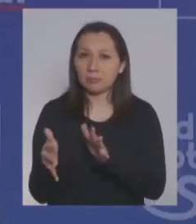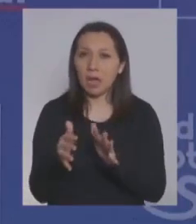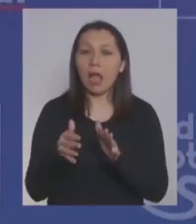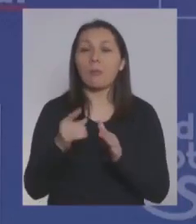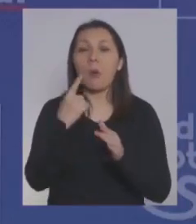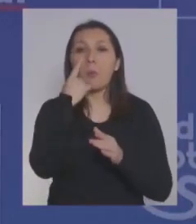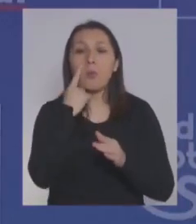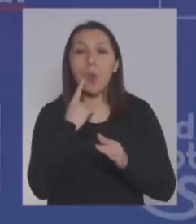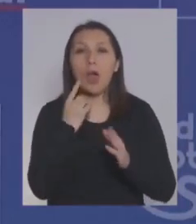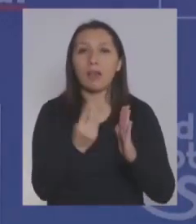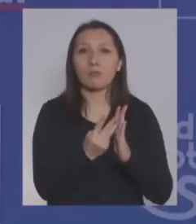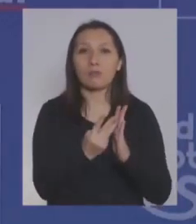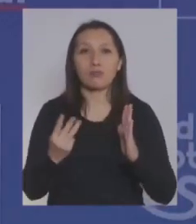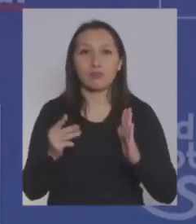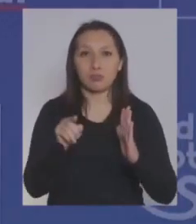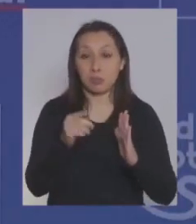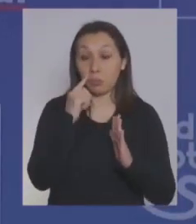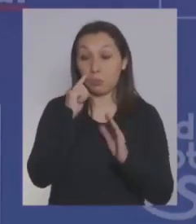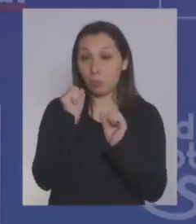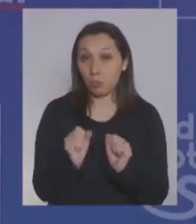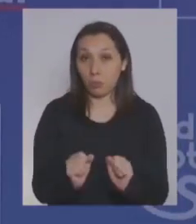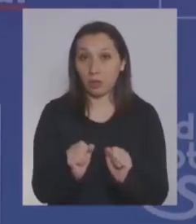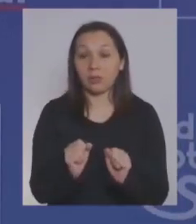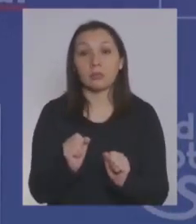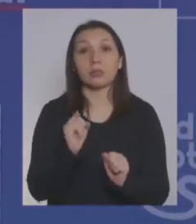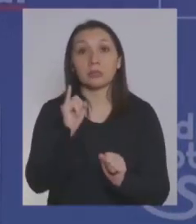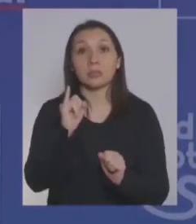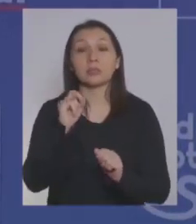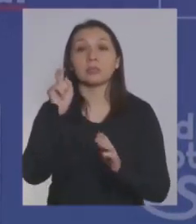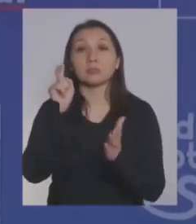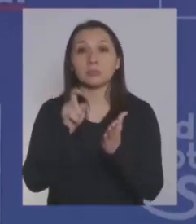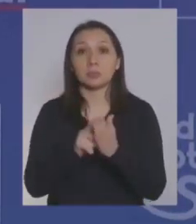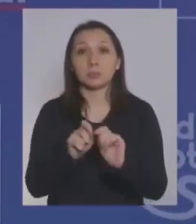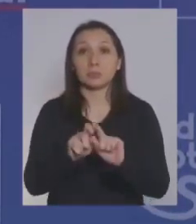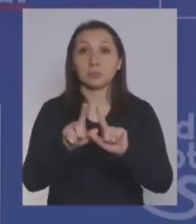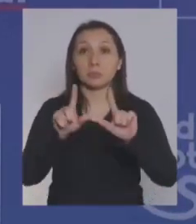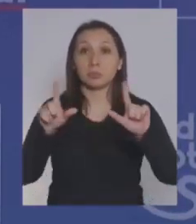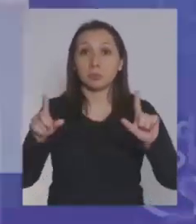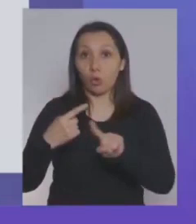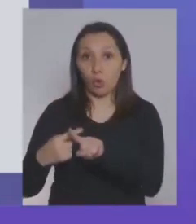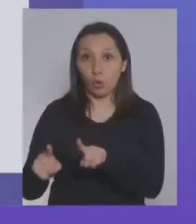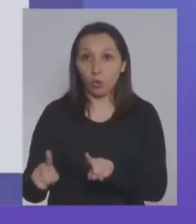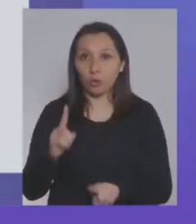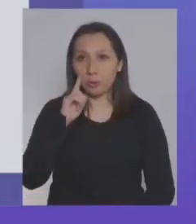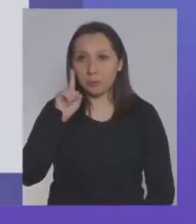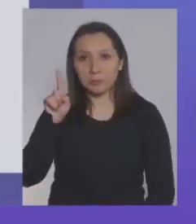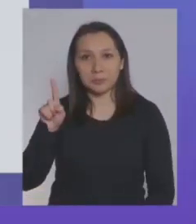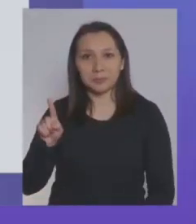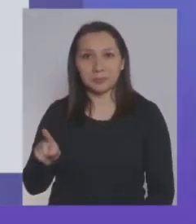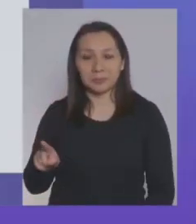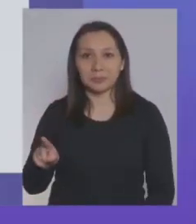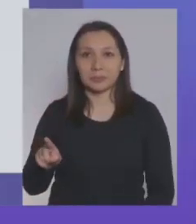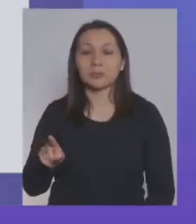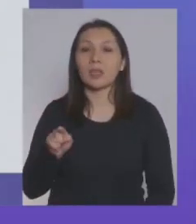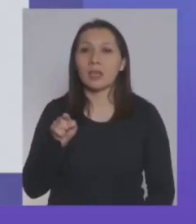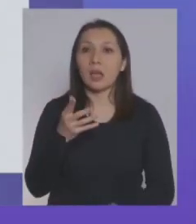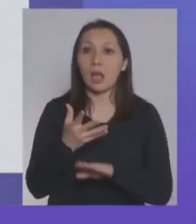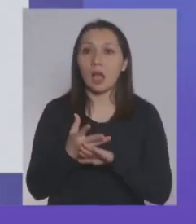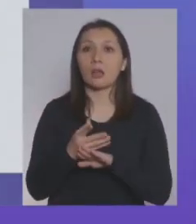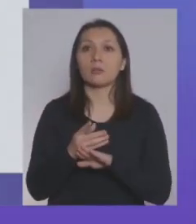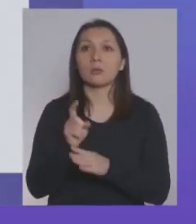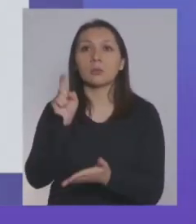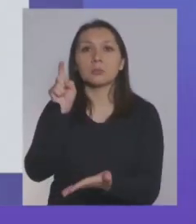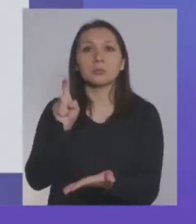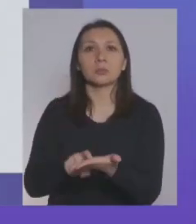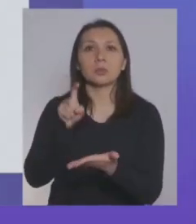la navegación que hay y como ustedes pueden ver, si entramos a una imagen que sigue, vamos a poder ver que uno puede